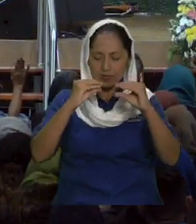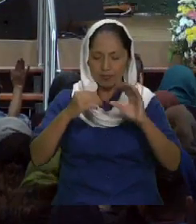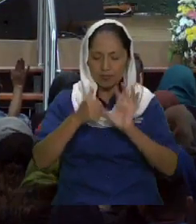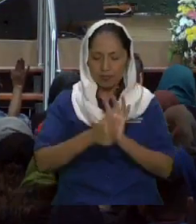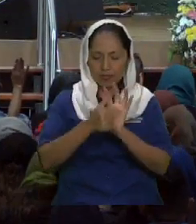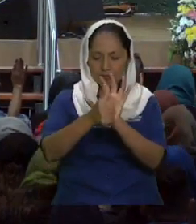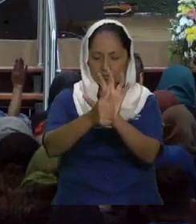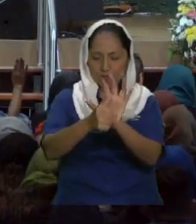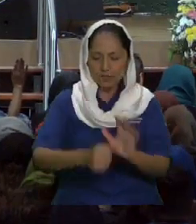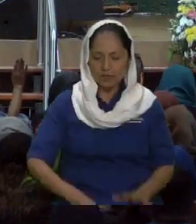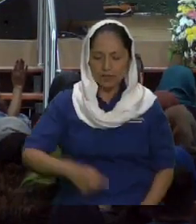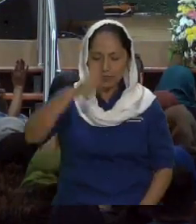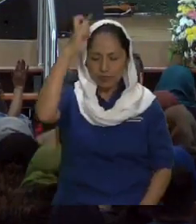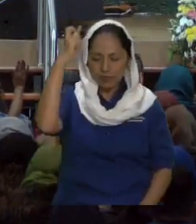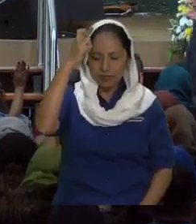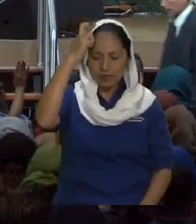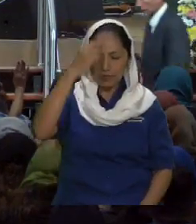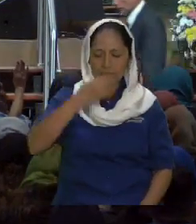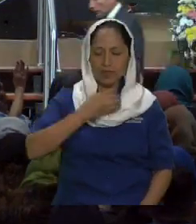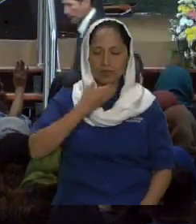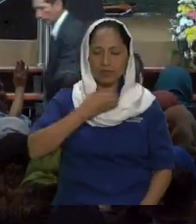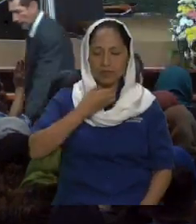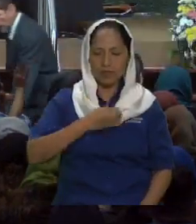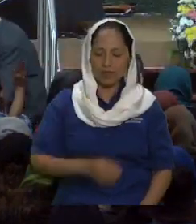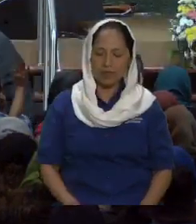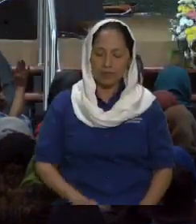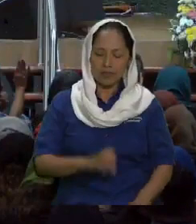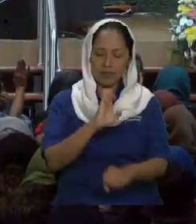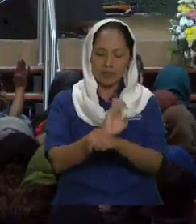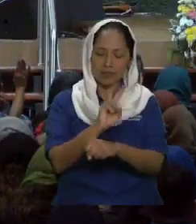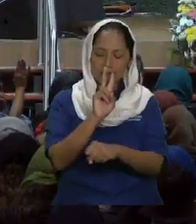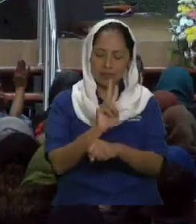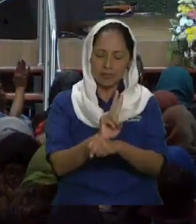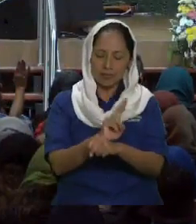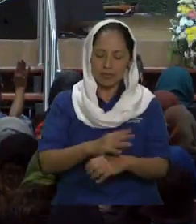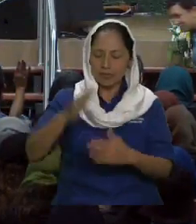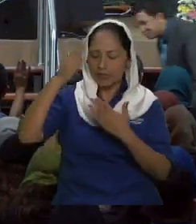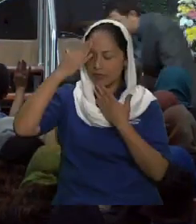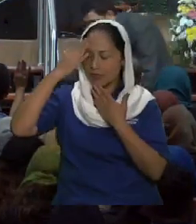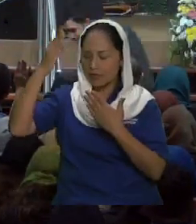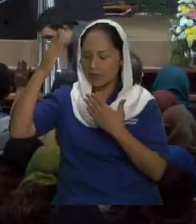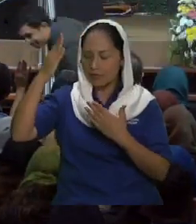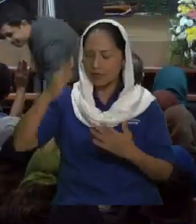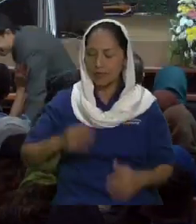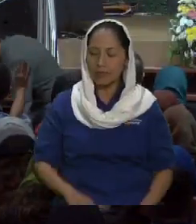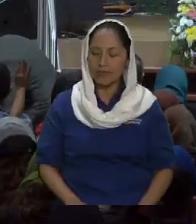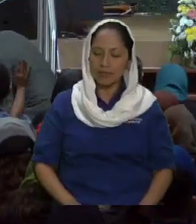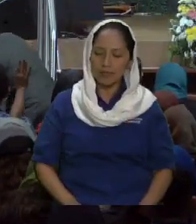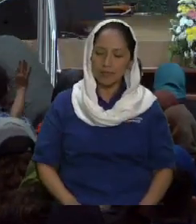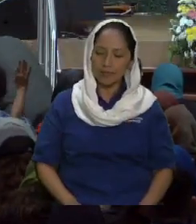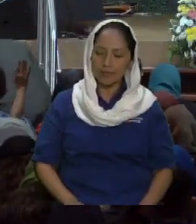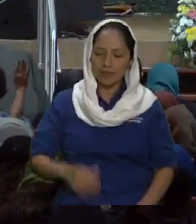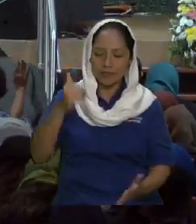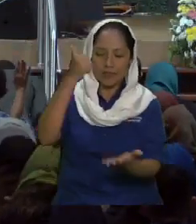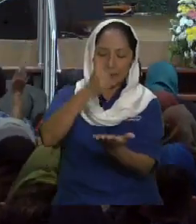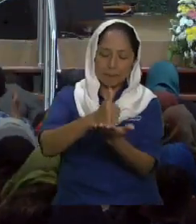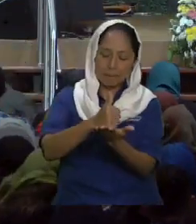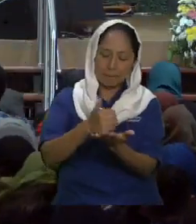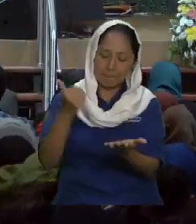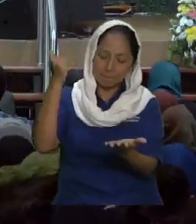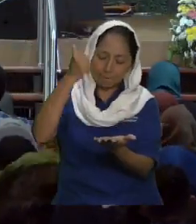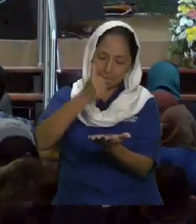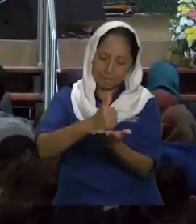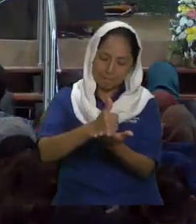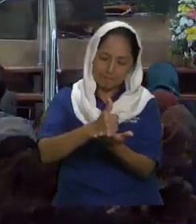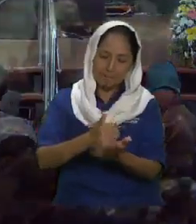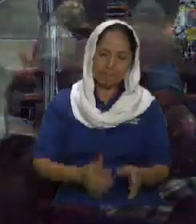profético, lo evangelístico, pastoral y magistral. Gracias, Padre, gracias, Hijo y gracias, Espíritu Santo. Amén, amén